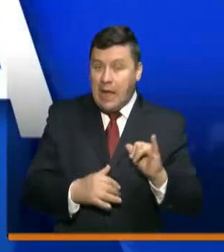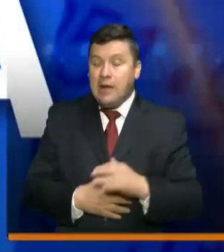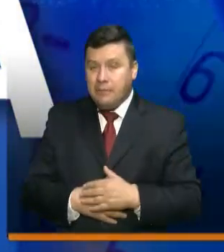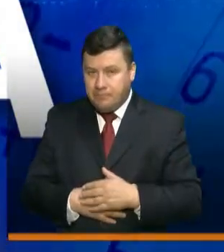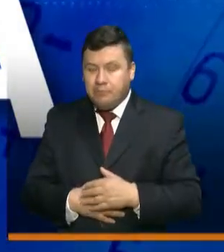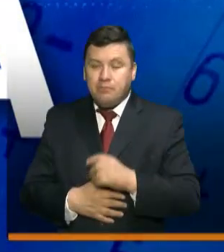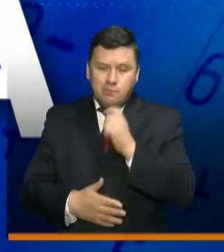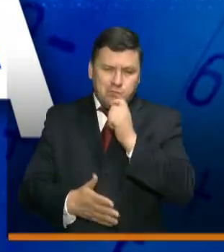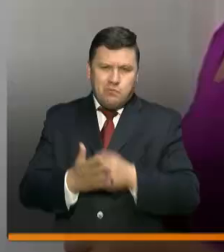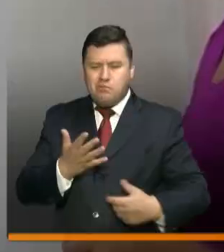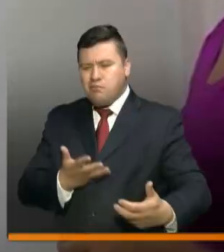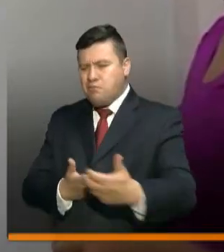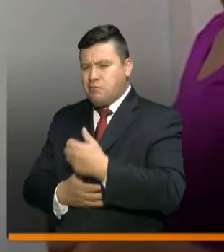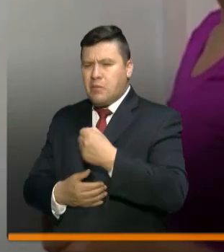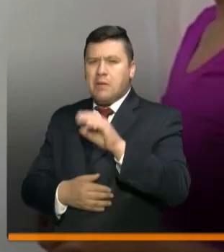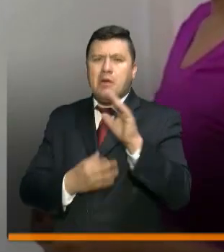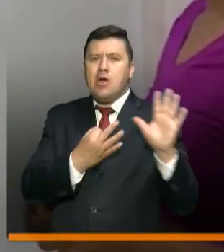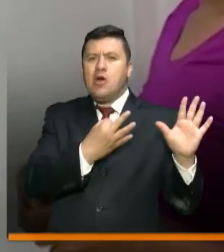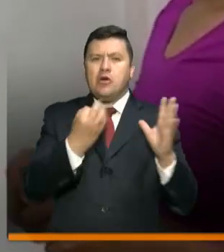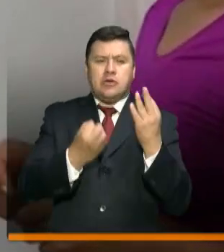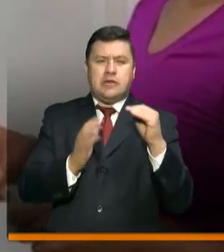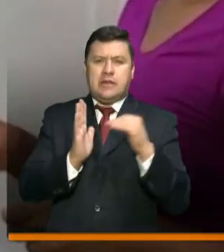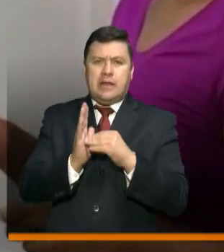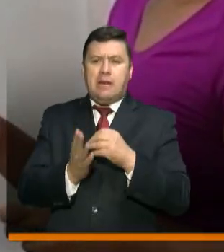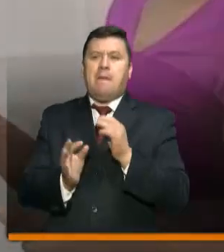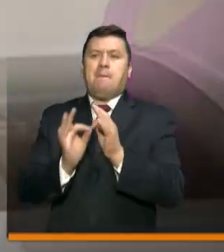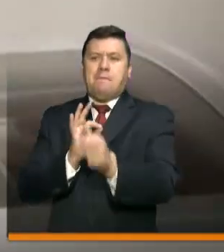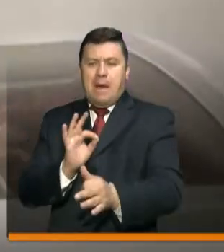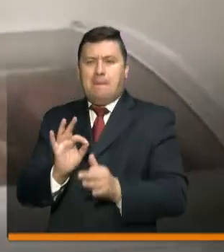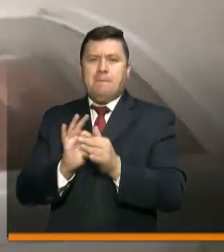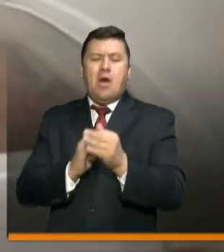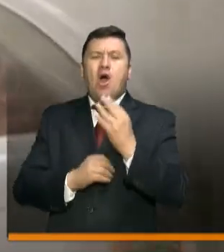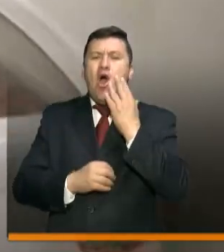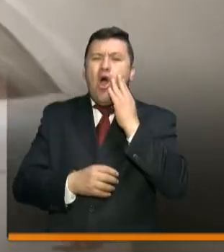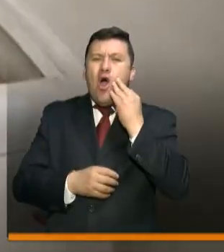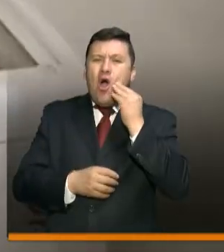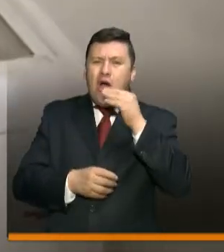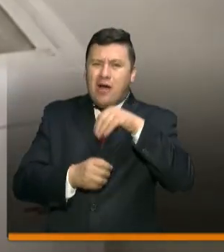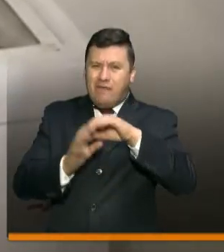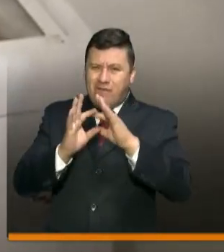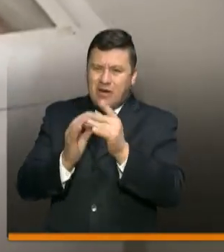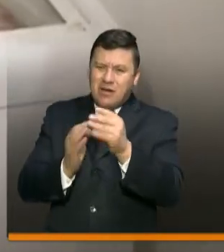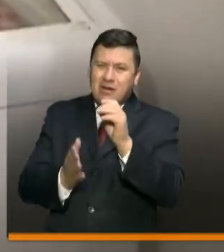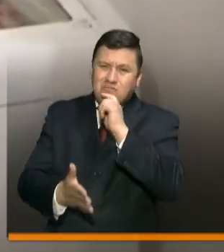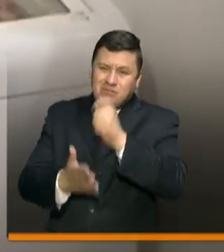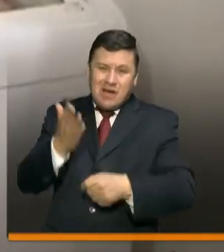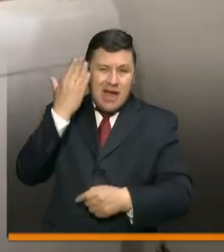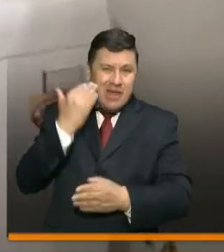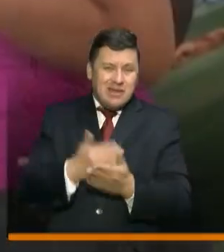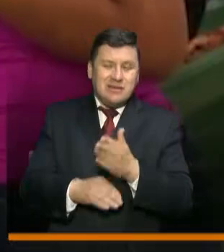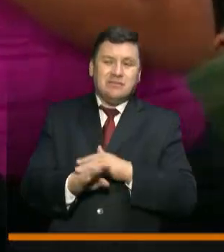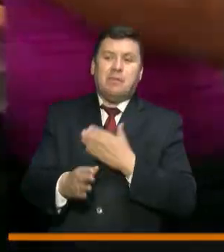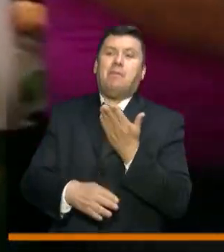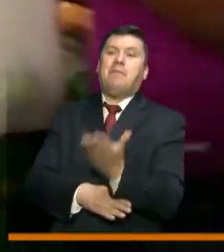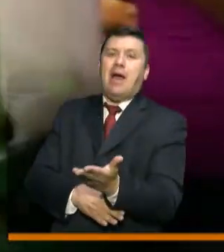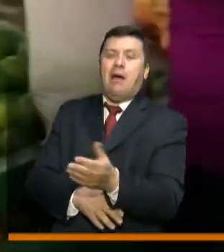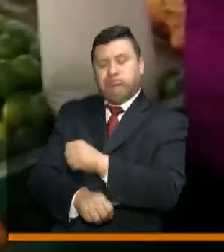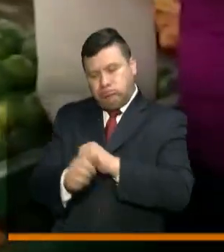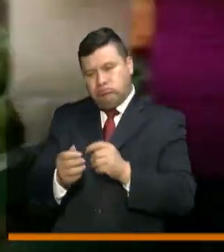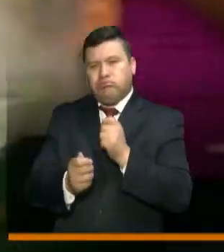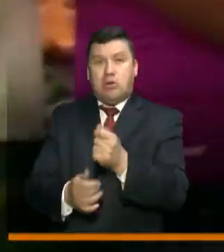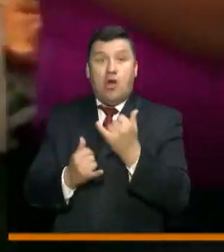Devolución del IVA. Más de 830.000 abonos se han entregado a hogares vulnerables entre familias en acción y adultos mayores,